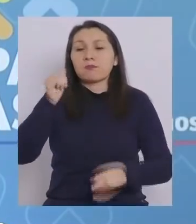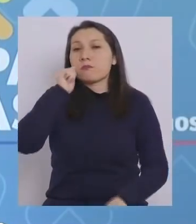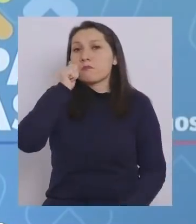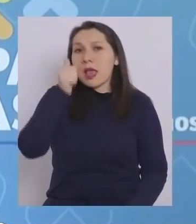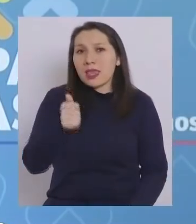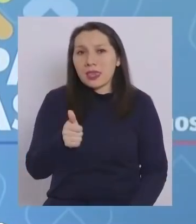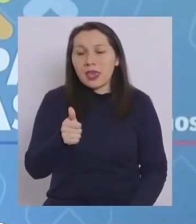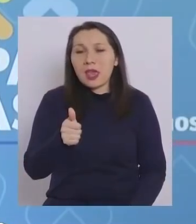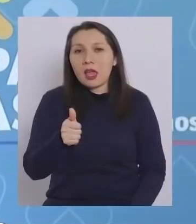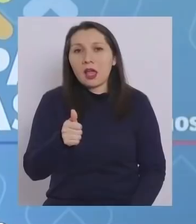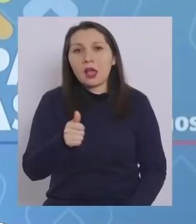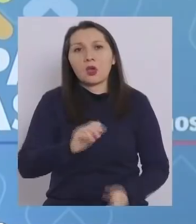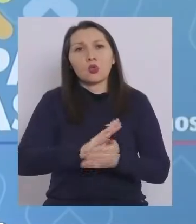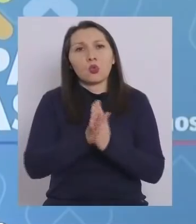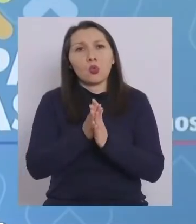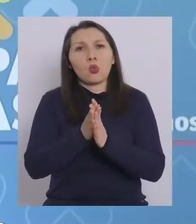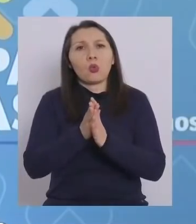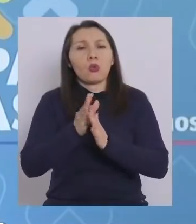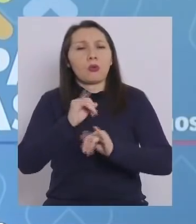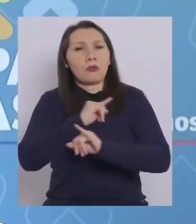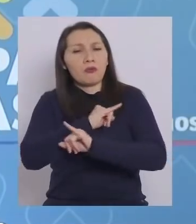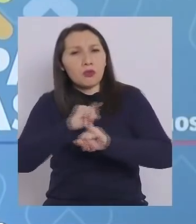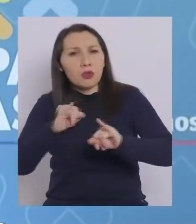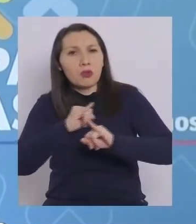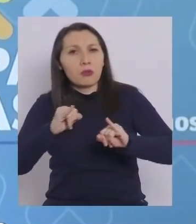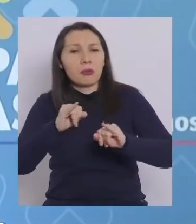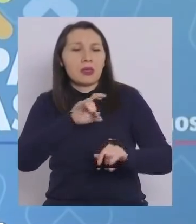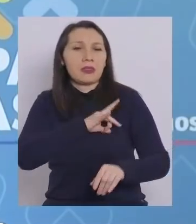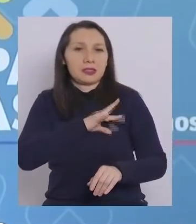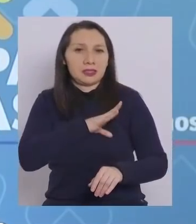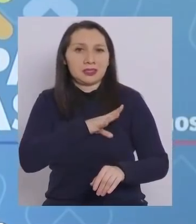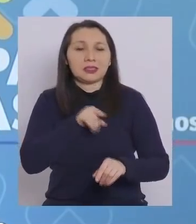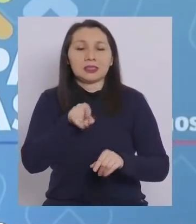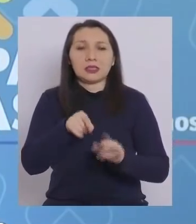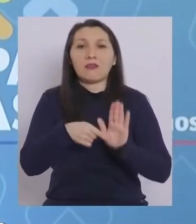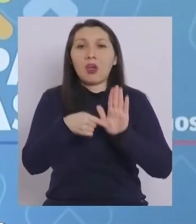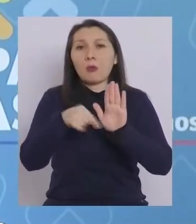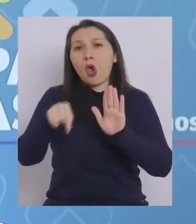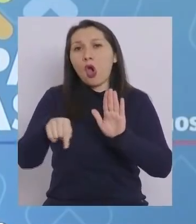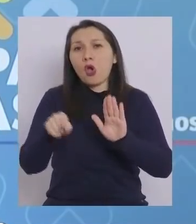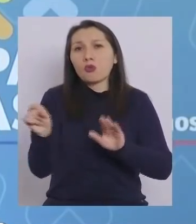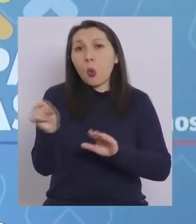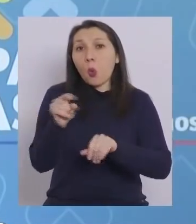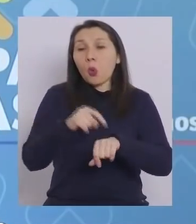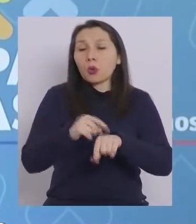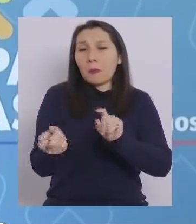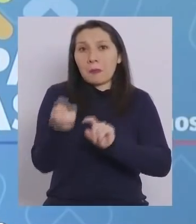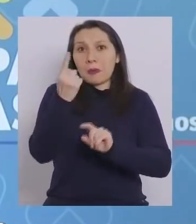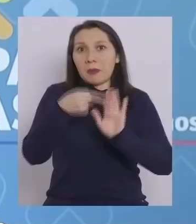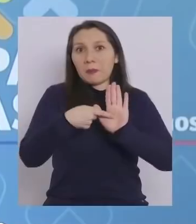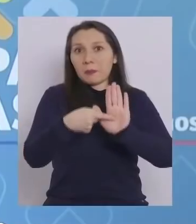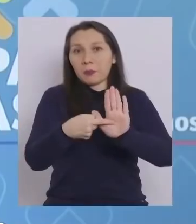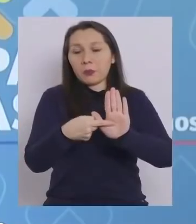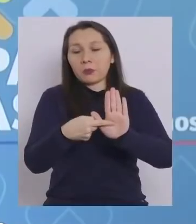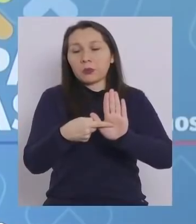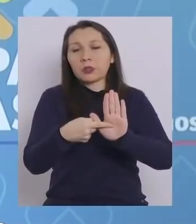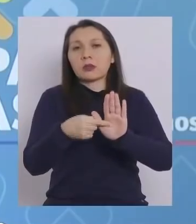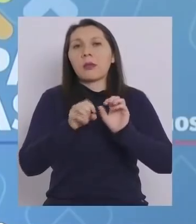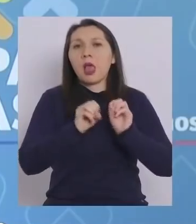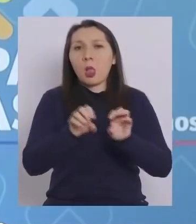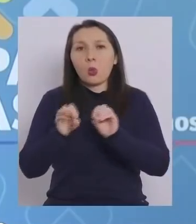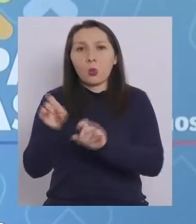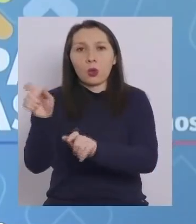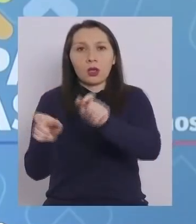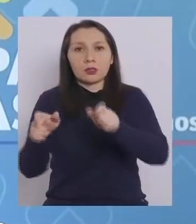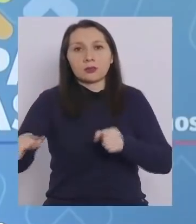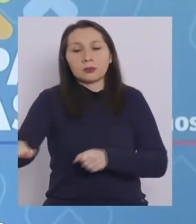a todos los medios nacionales. Y lo vamos a mostrar hoy día como una primicia para educar a